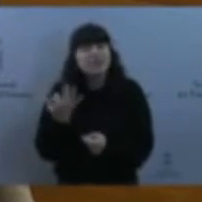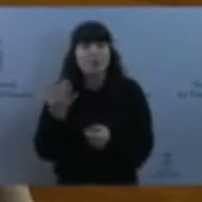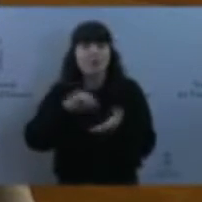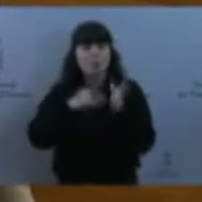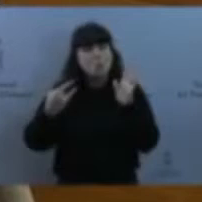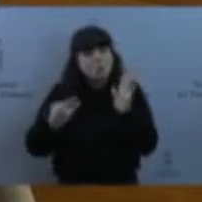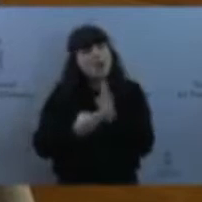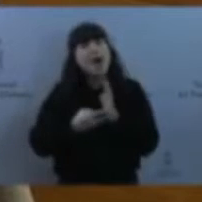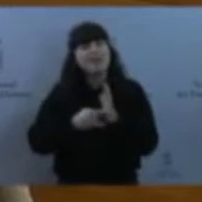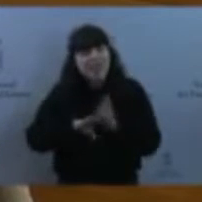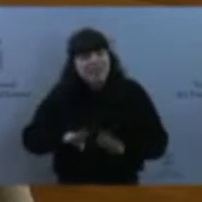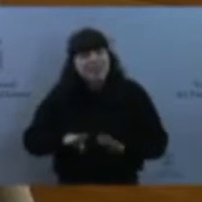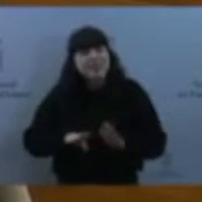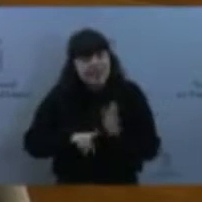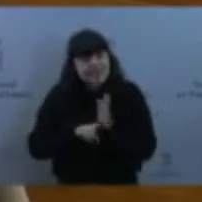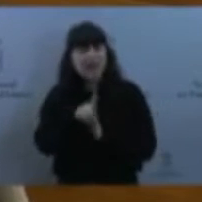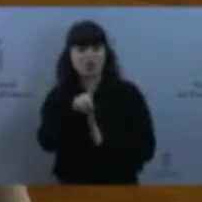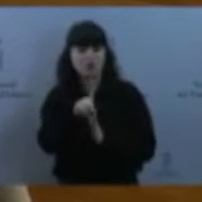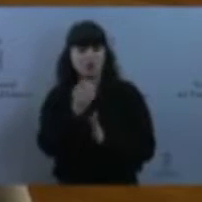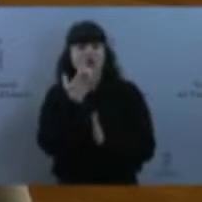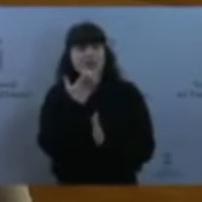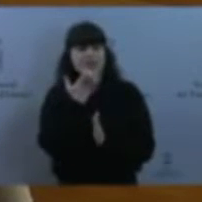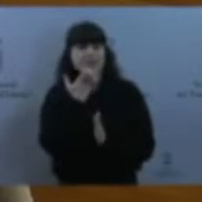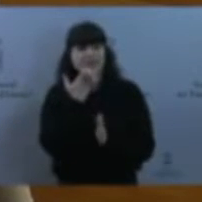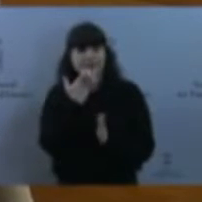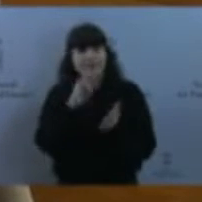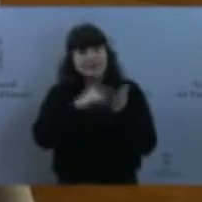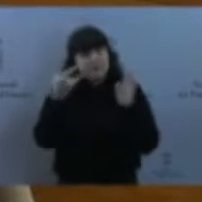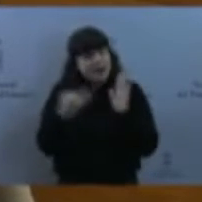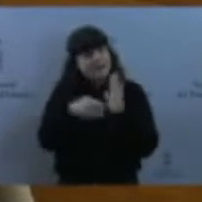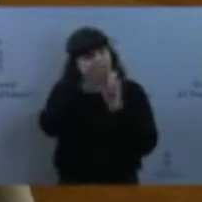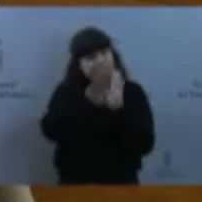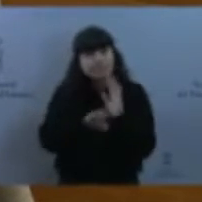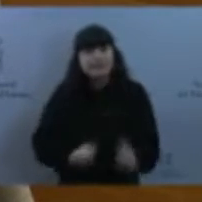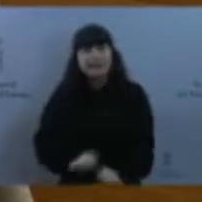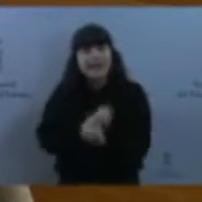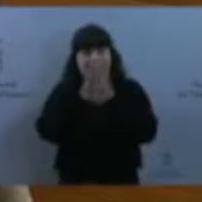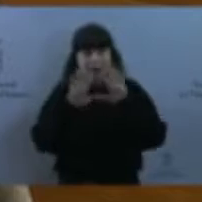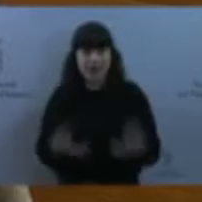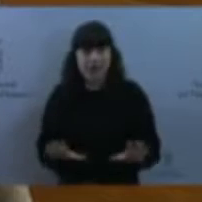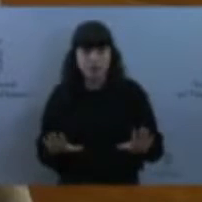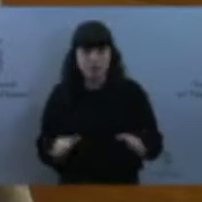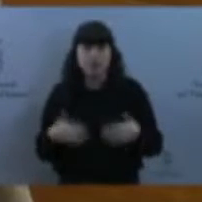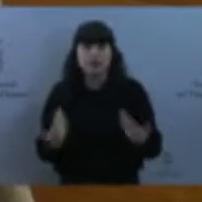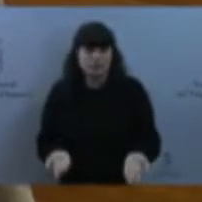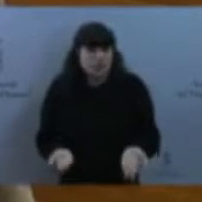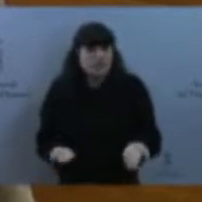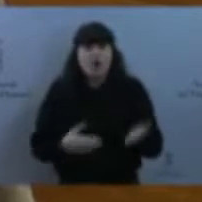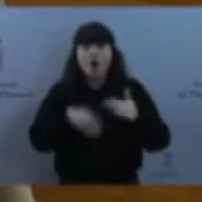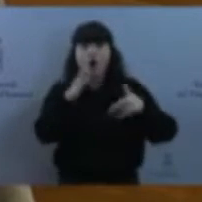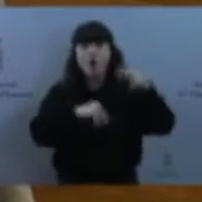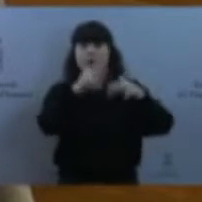responda a una estrategia clara. Así, seguramente, no se harán obras sin ton ni son, con objetivos poco claros